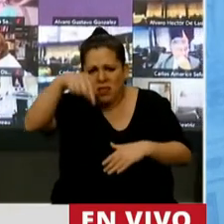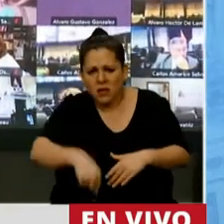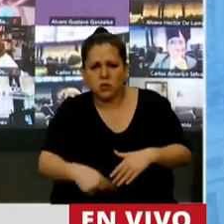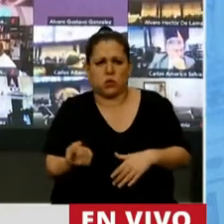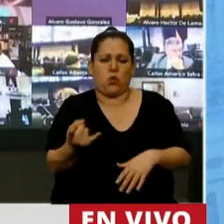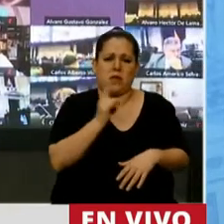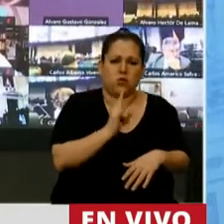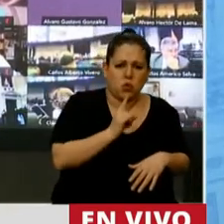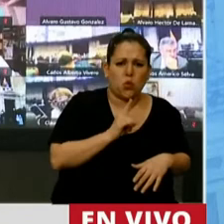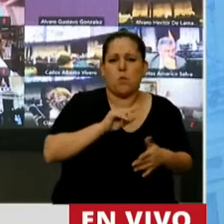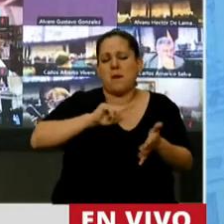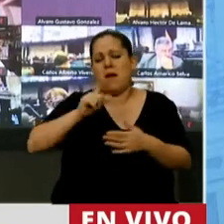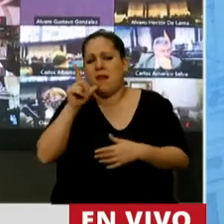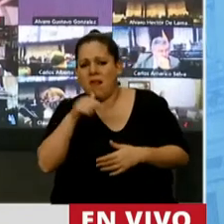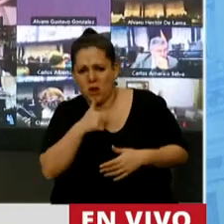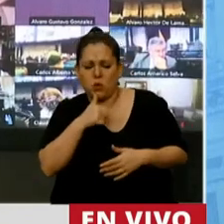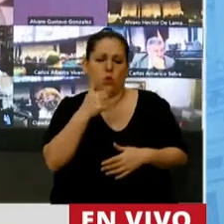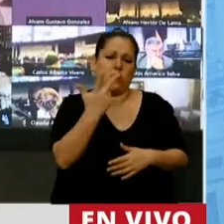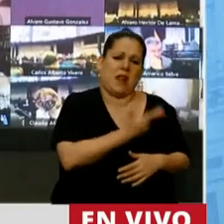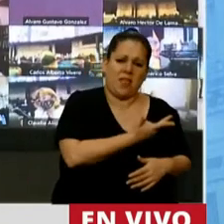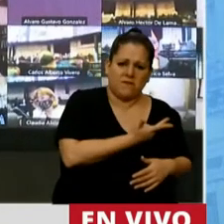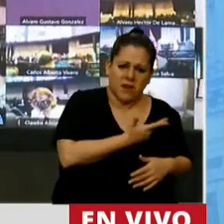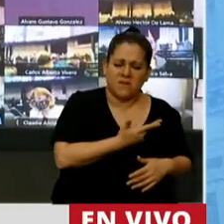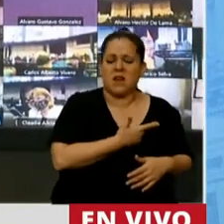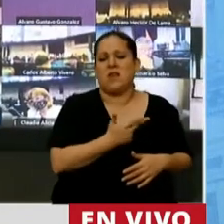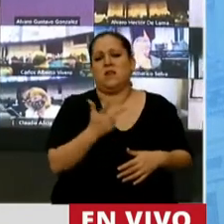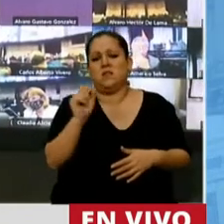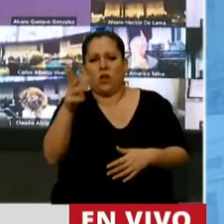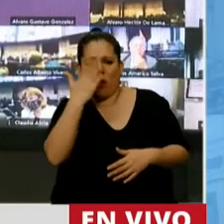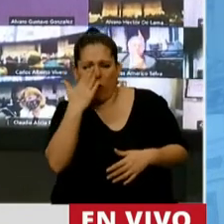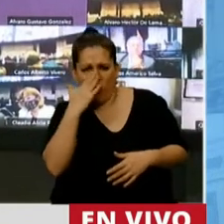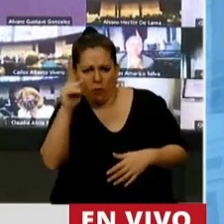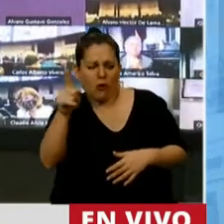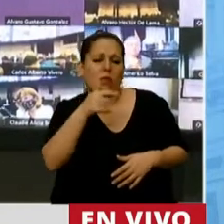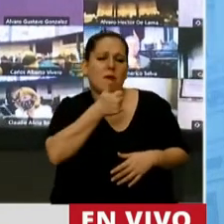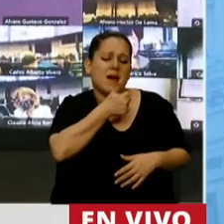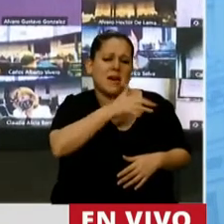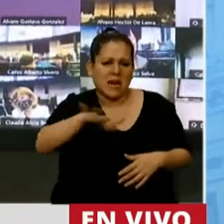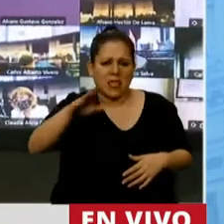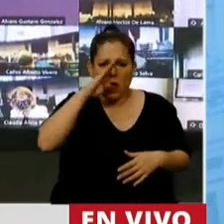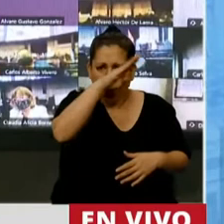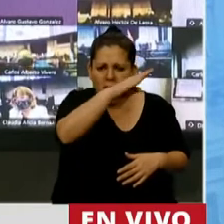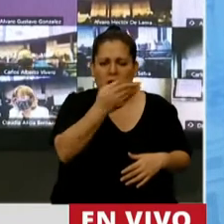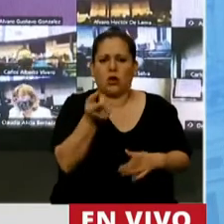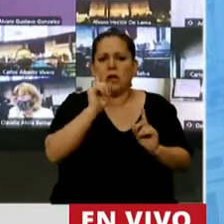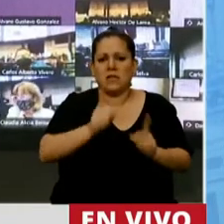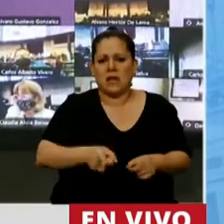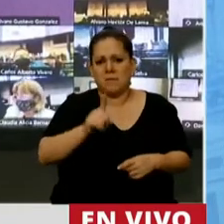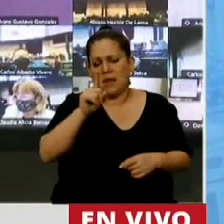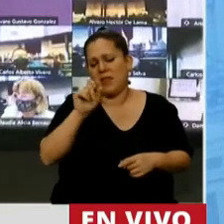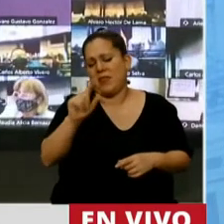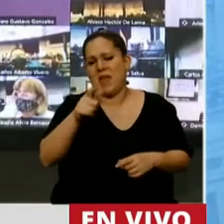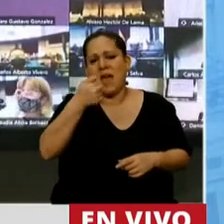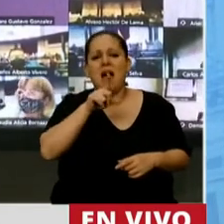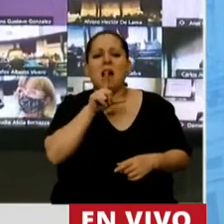de Tucumán, la de Lanús, la de 3 de Febrero, la de Villa María, la de Chilecito, la de Río Negro y la de Alto Uruguay y muy mal.